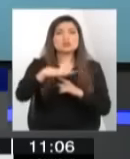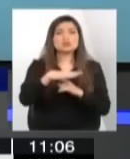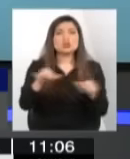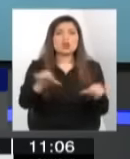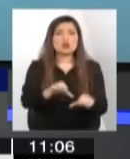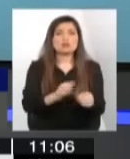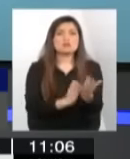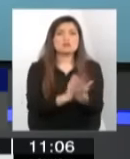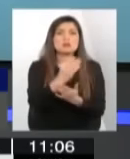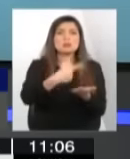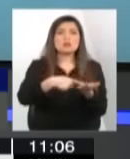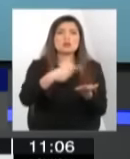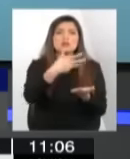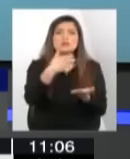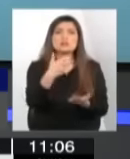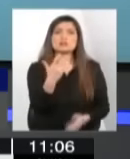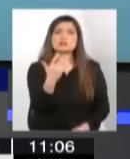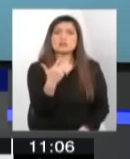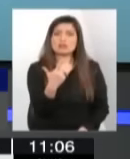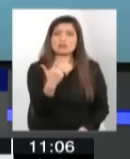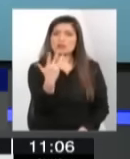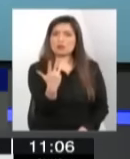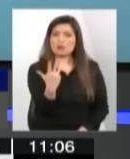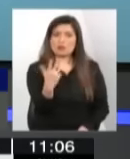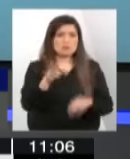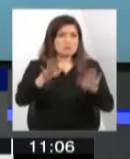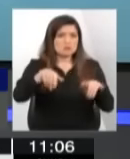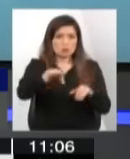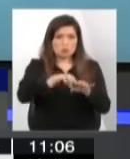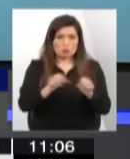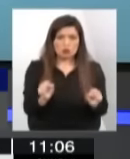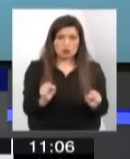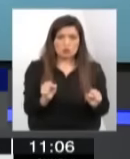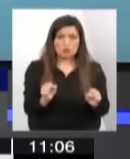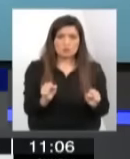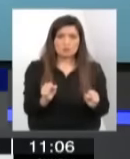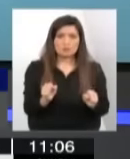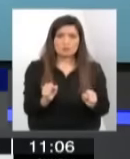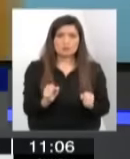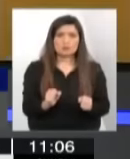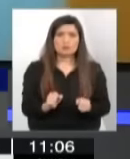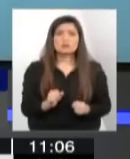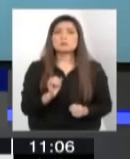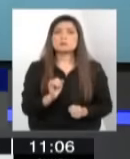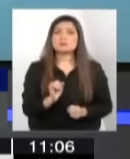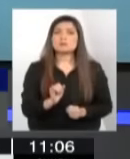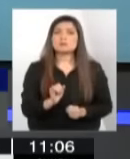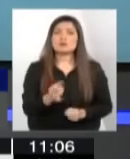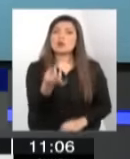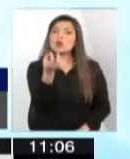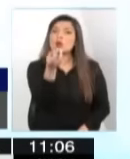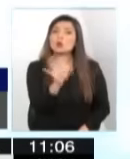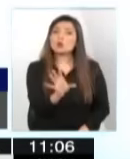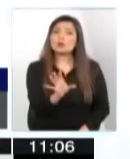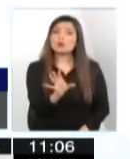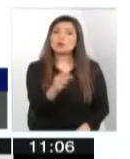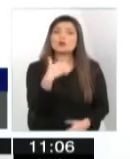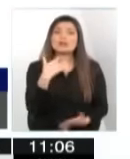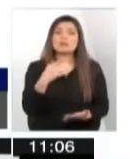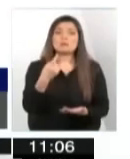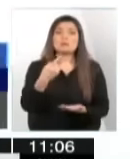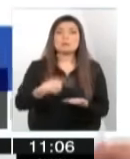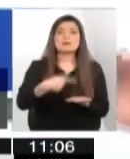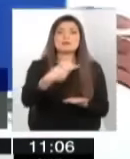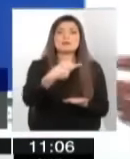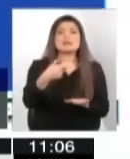desde 1979. Comparte ese diagnóstico que principalmente lo han El único matiz es que esto en realidad es de 1798.